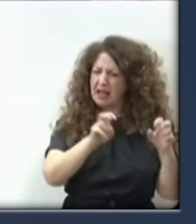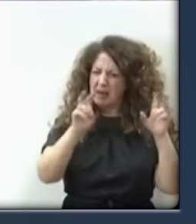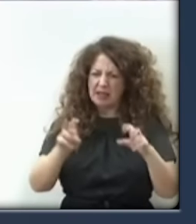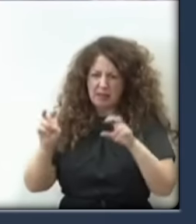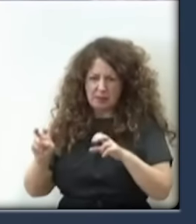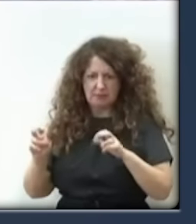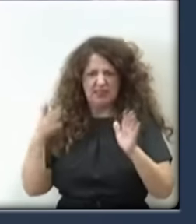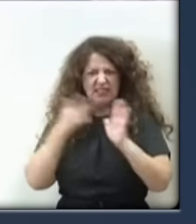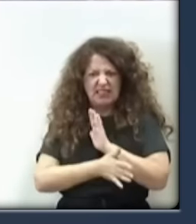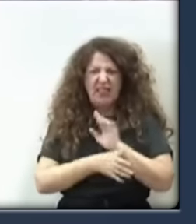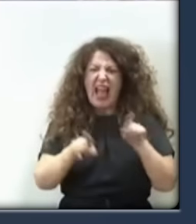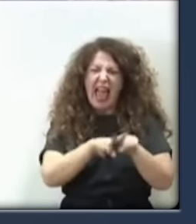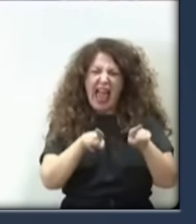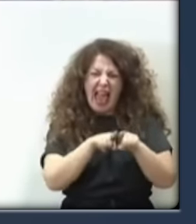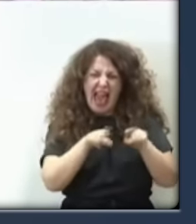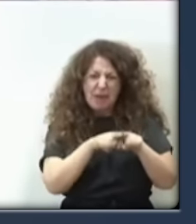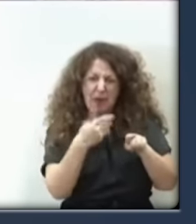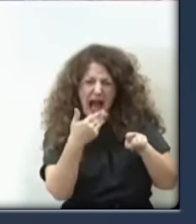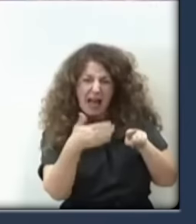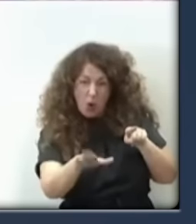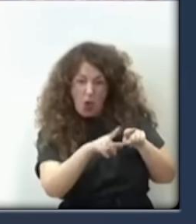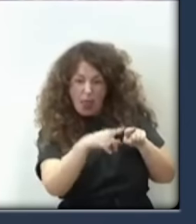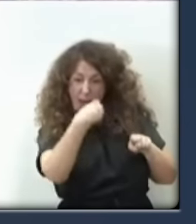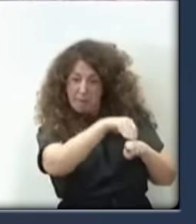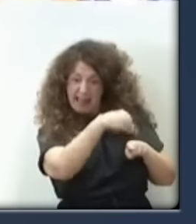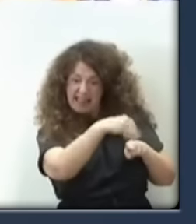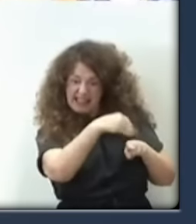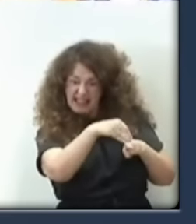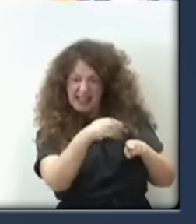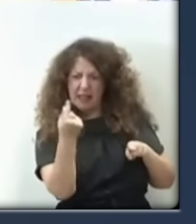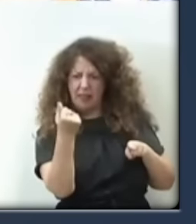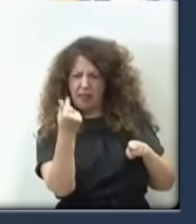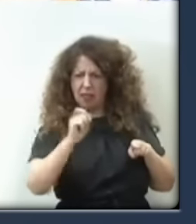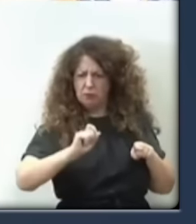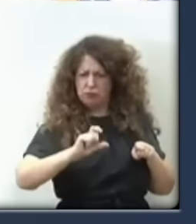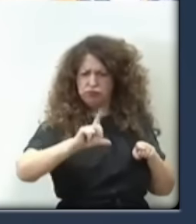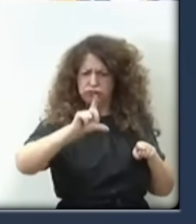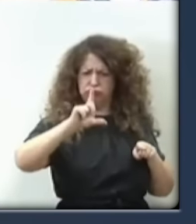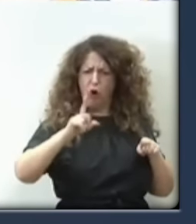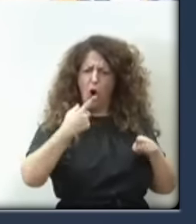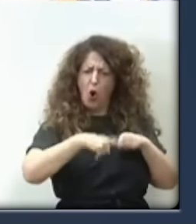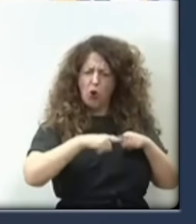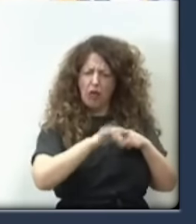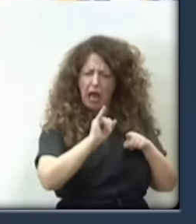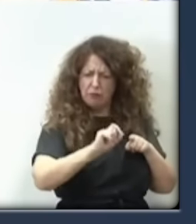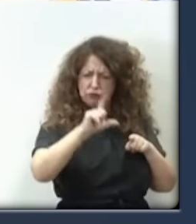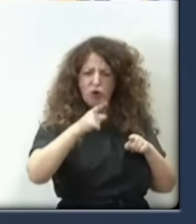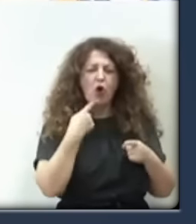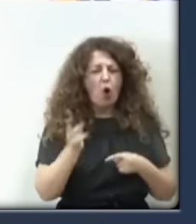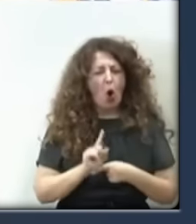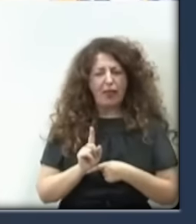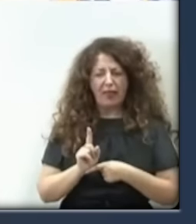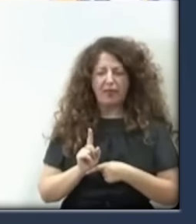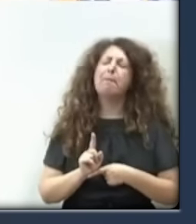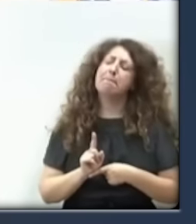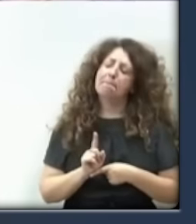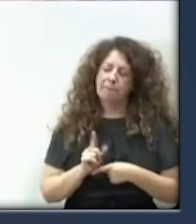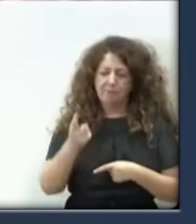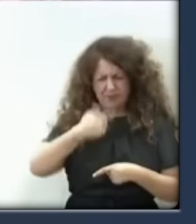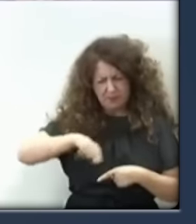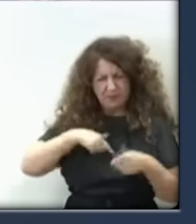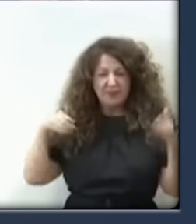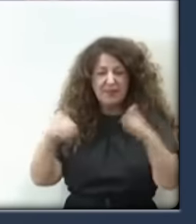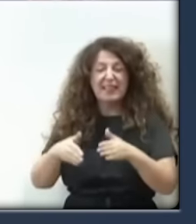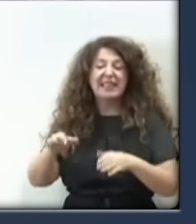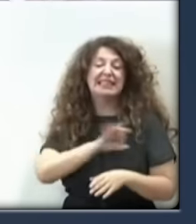del patrimonio del hermanísimo. Esto es lo que no ha aflorado. Pero, miren, vamos al turrón. El señor